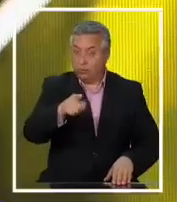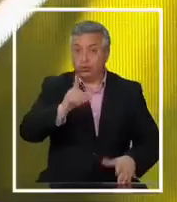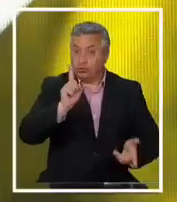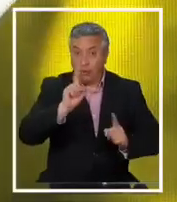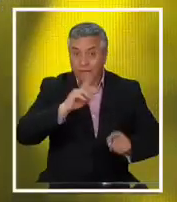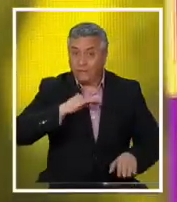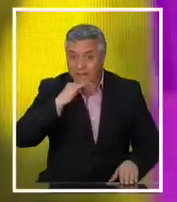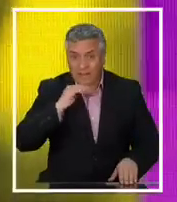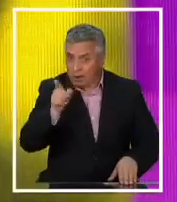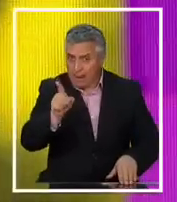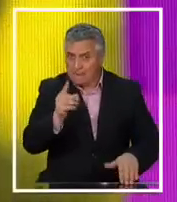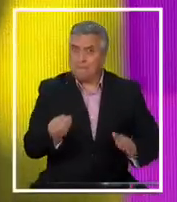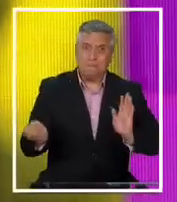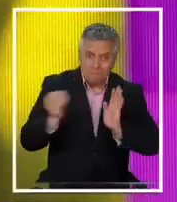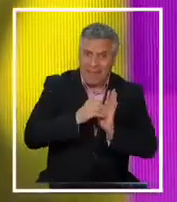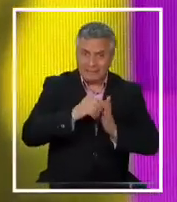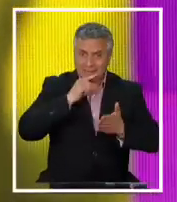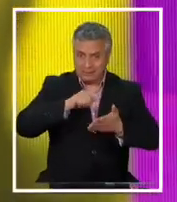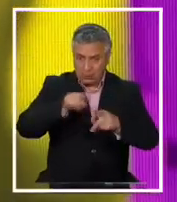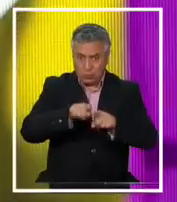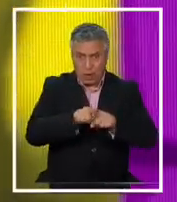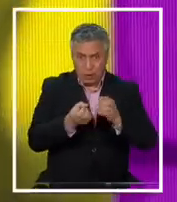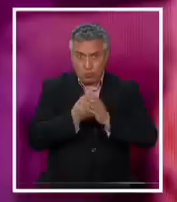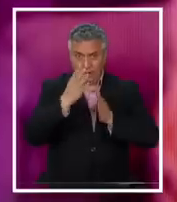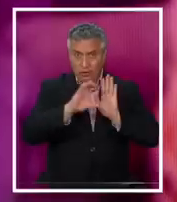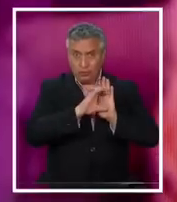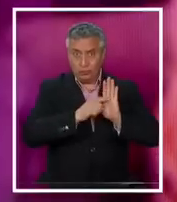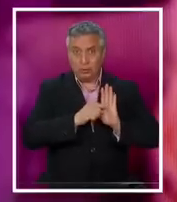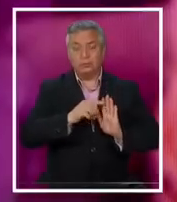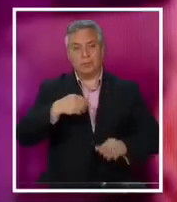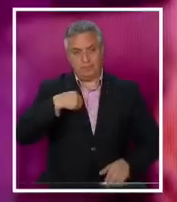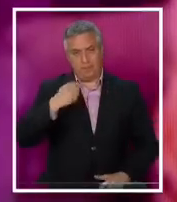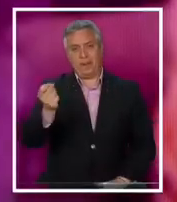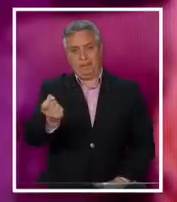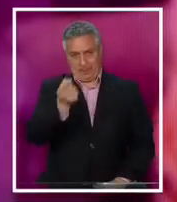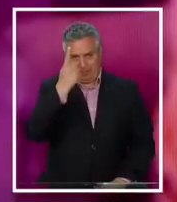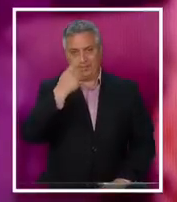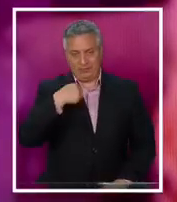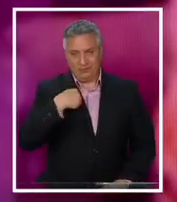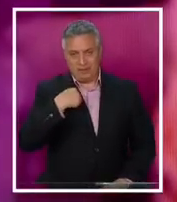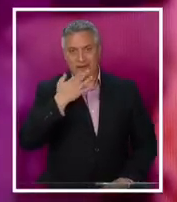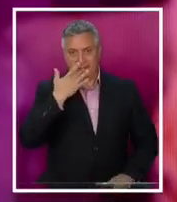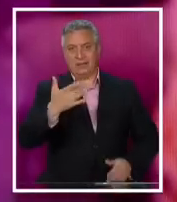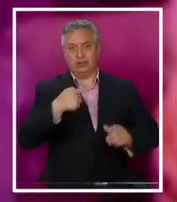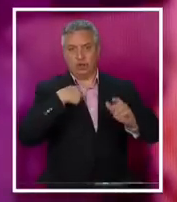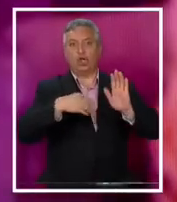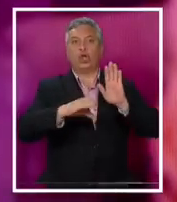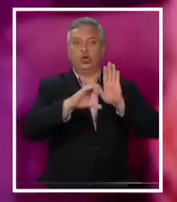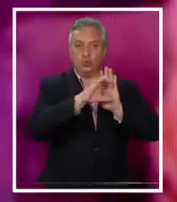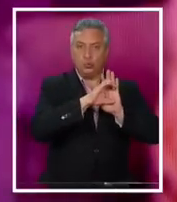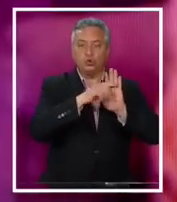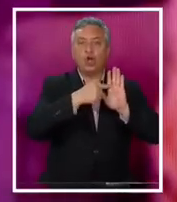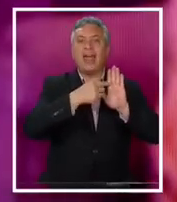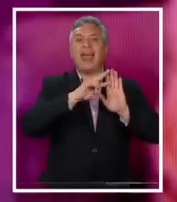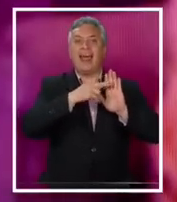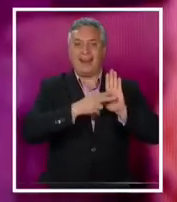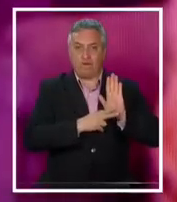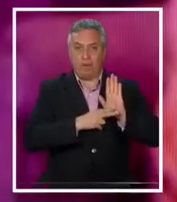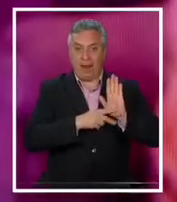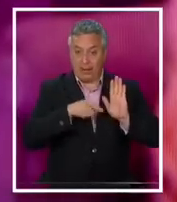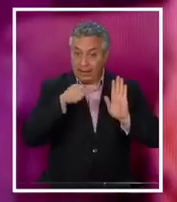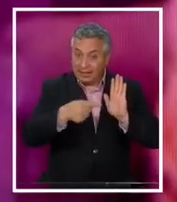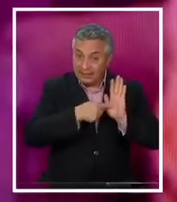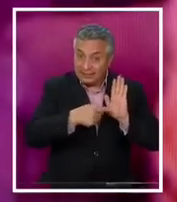esto? ¿Hace falta más compromiso por escrito de una nueva Constitución? Primero, quiero referirme al tema de la Constitución y su reforma. Esta